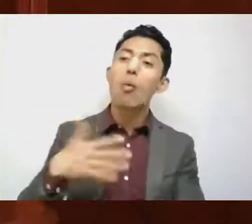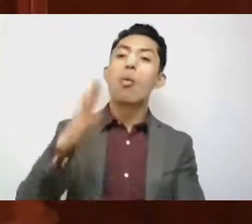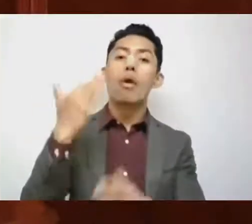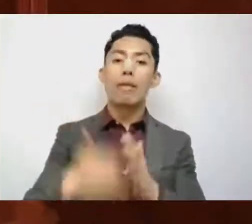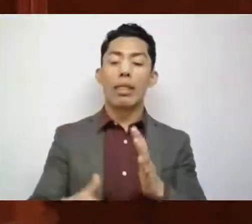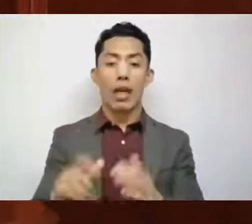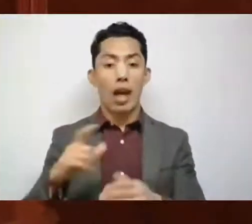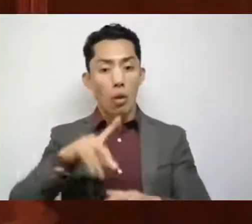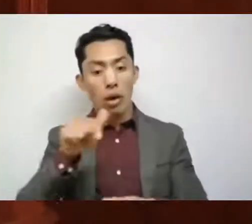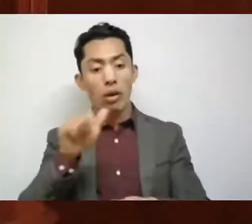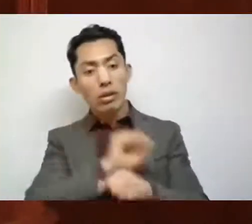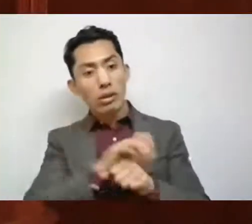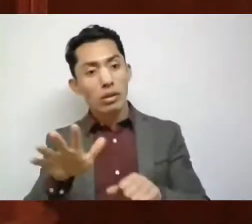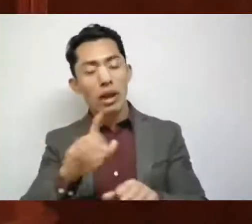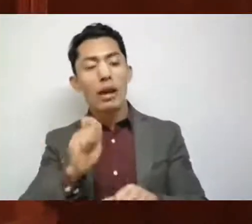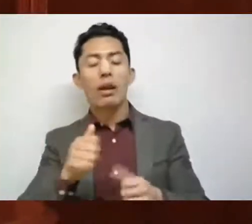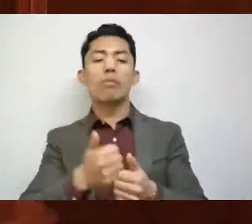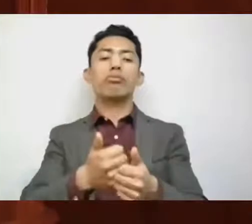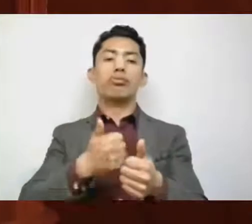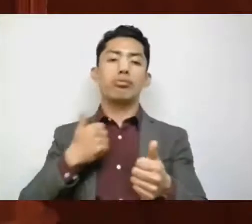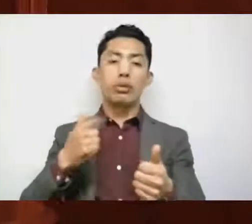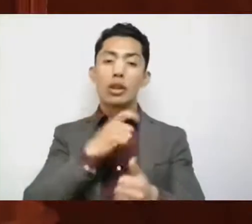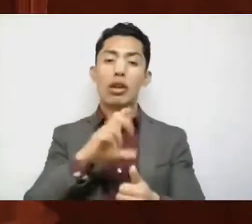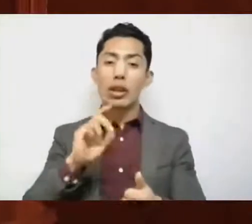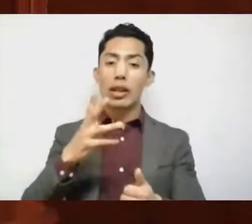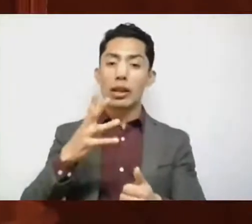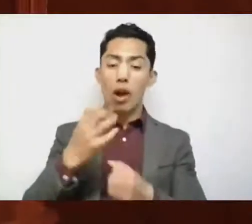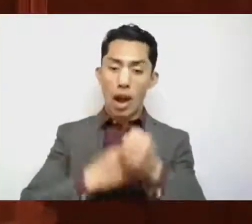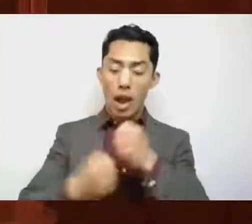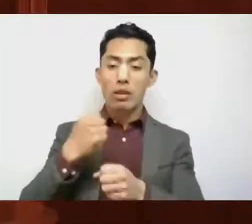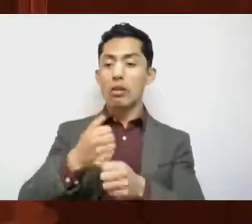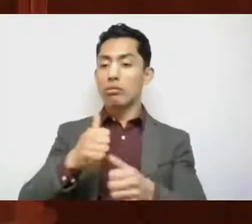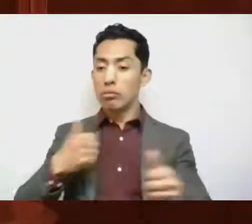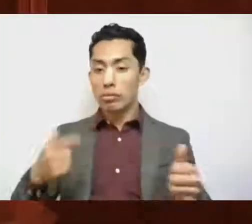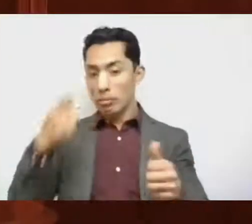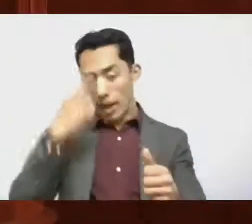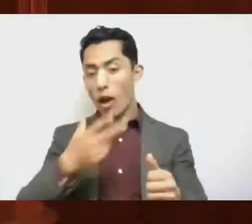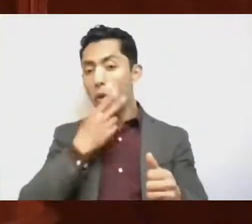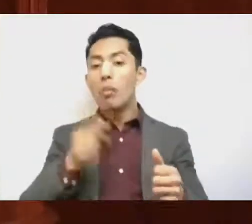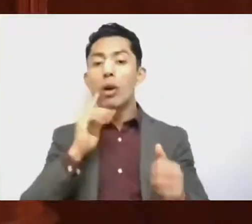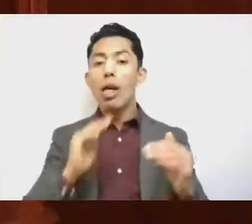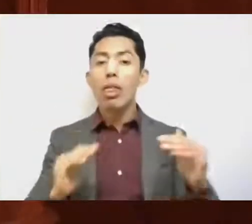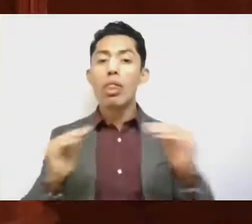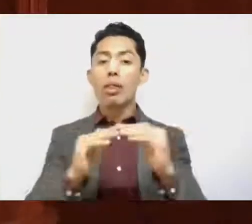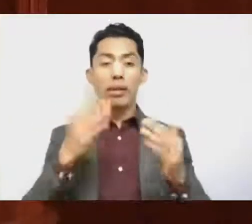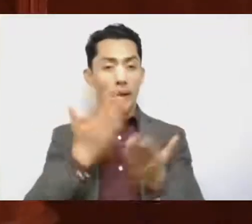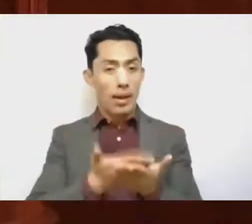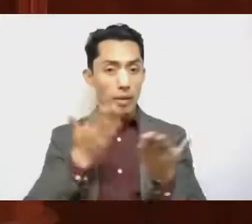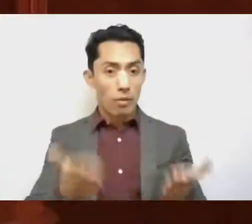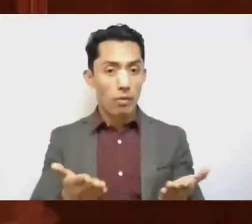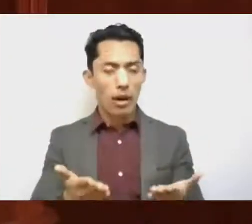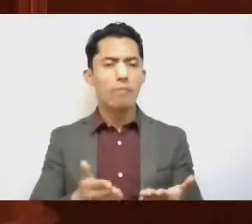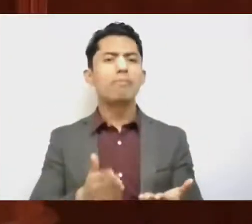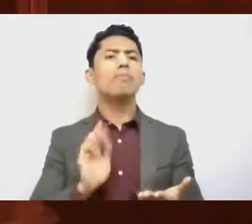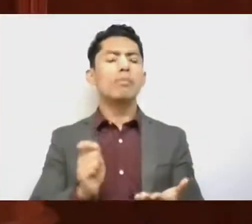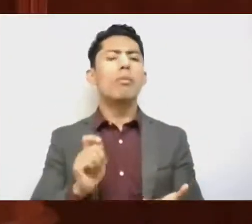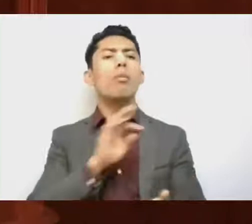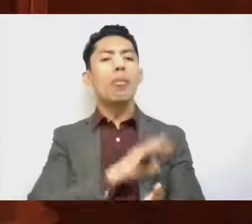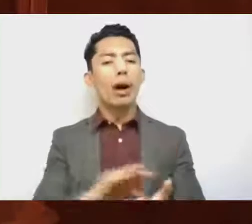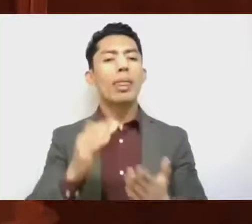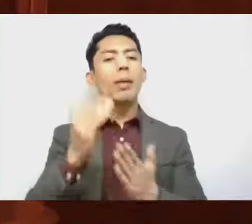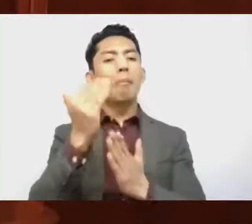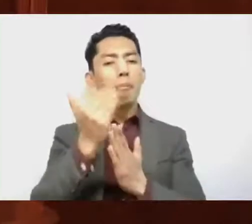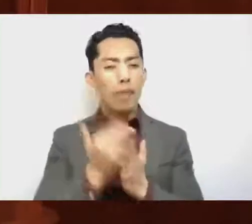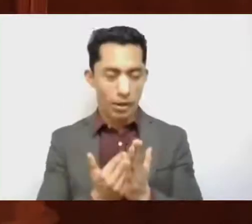pandemia, se plantea un retroceso de hasta 135 años para cerrar dicha brecha. Ahora tendremos la posibilidad de disminuir ese